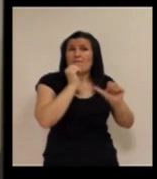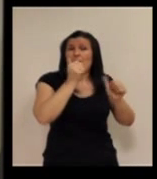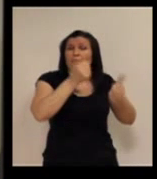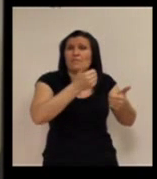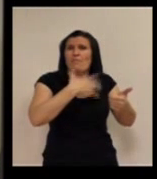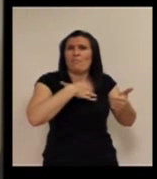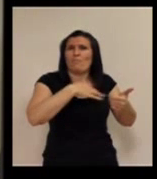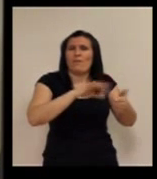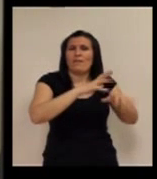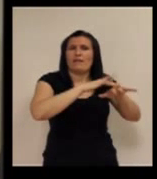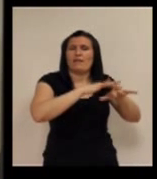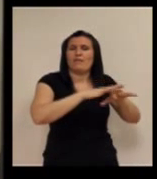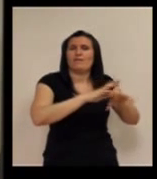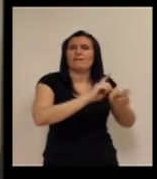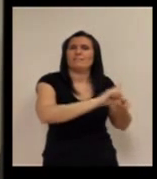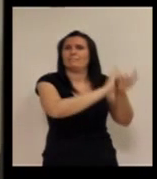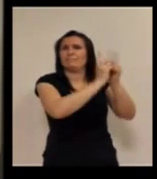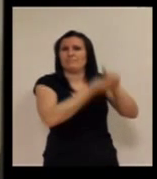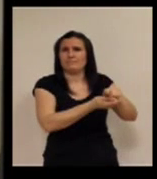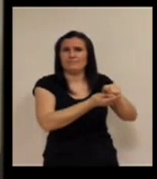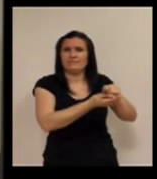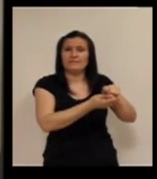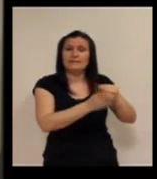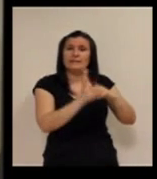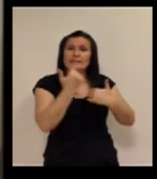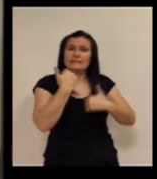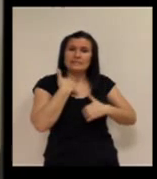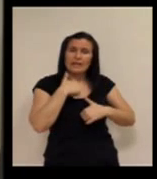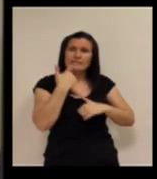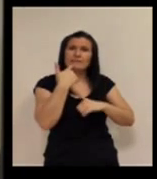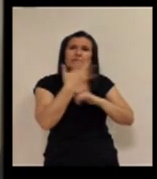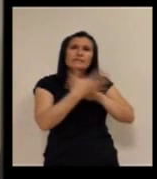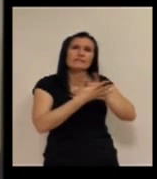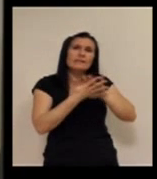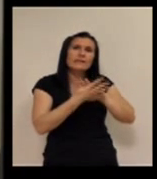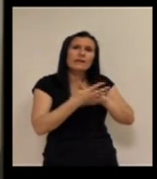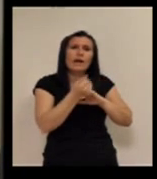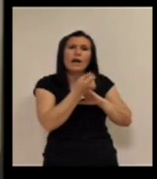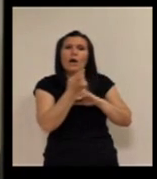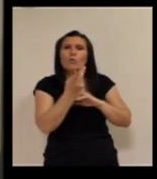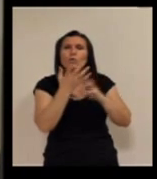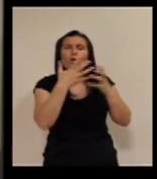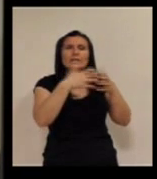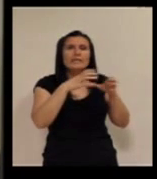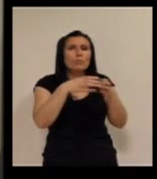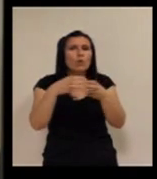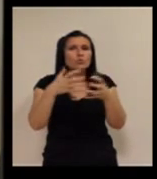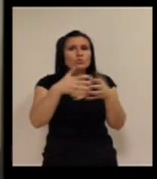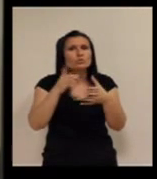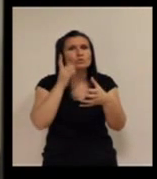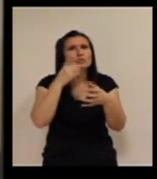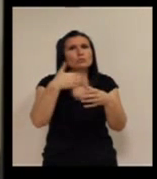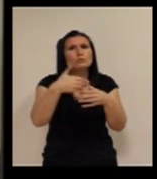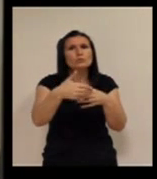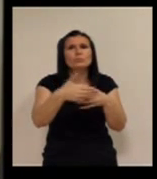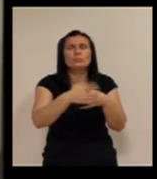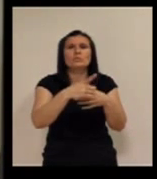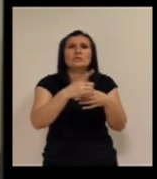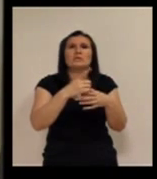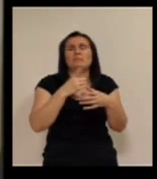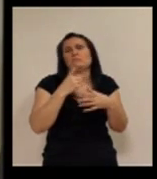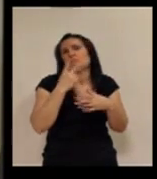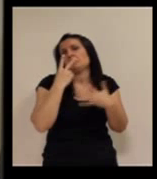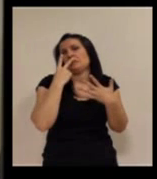De alguna manera, pues, se está incluso certificando equipos que puedan, en el futuro, a cinco o siete años,